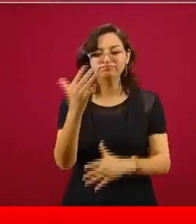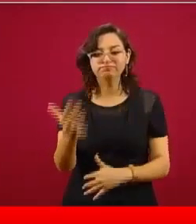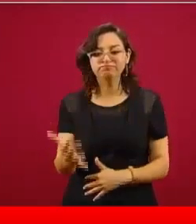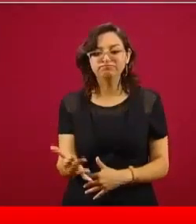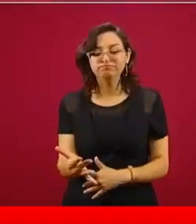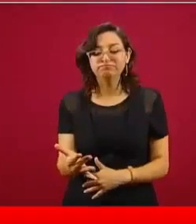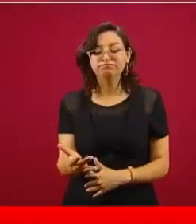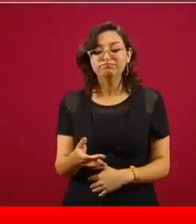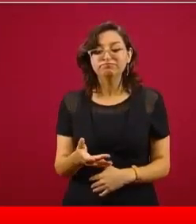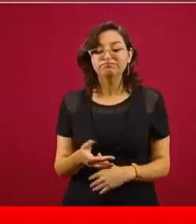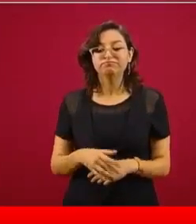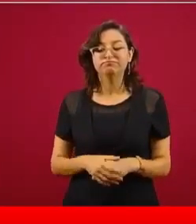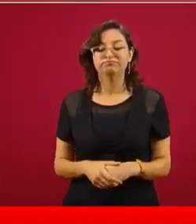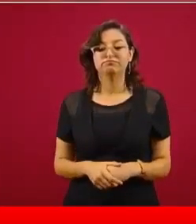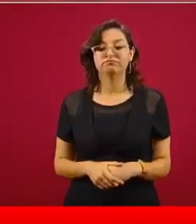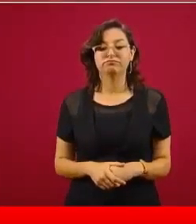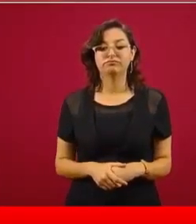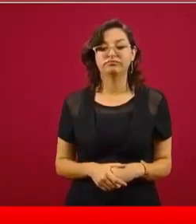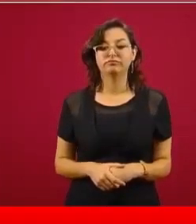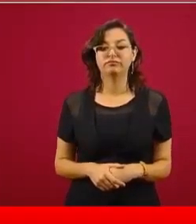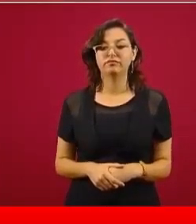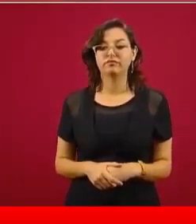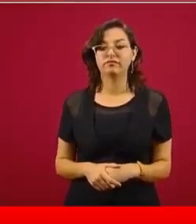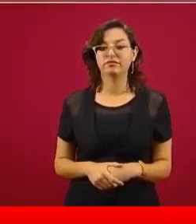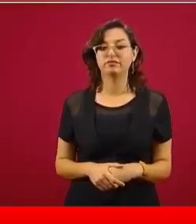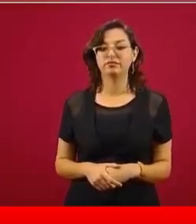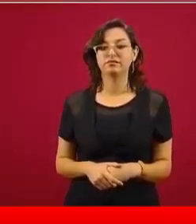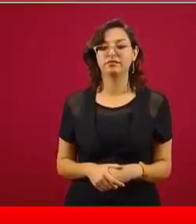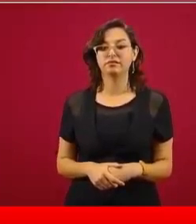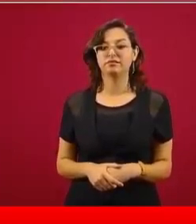de cartera.